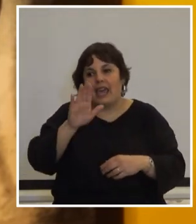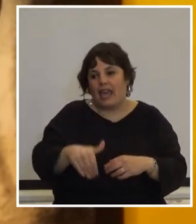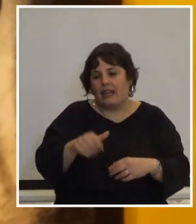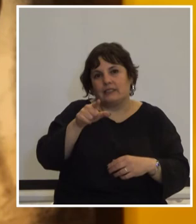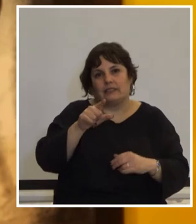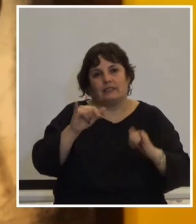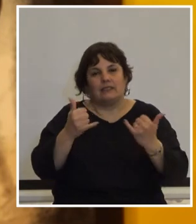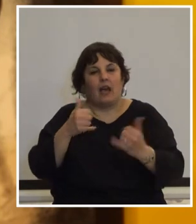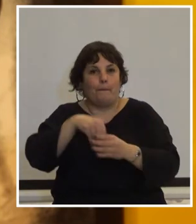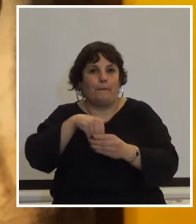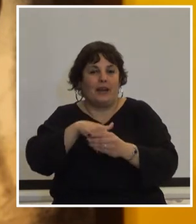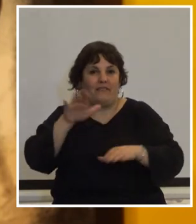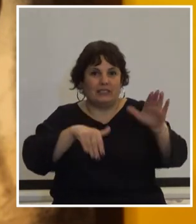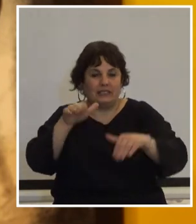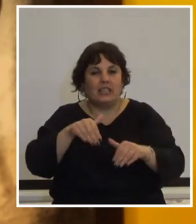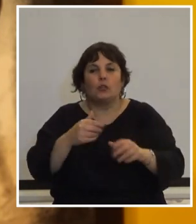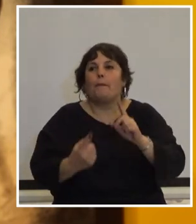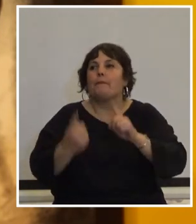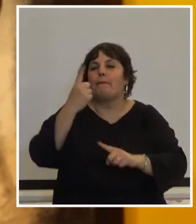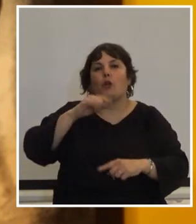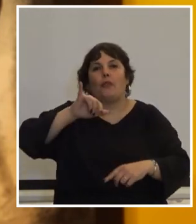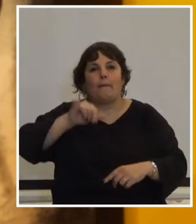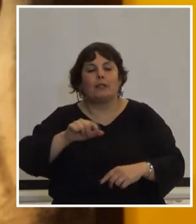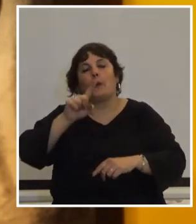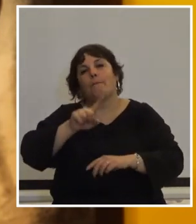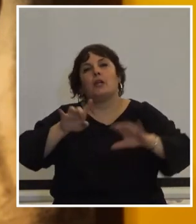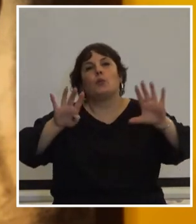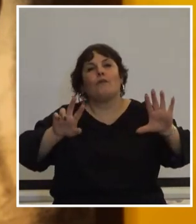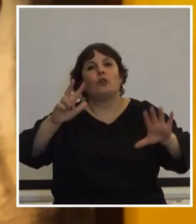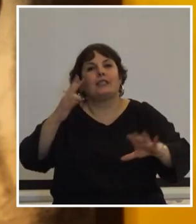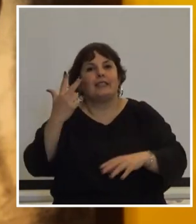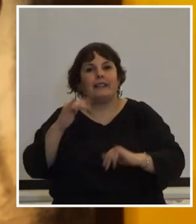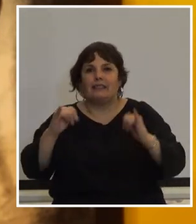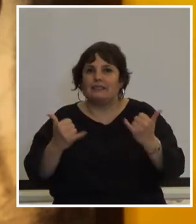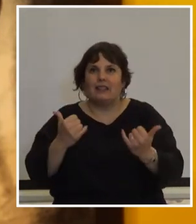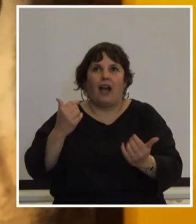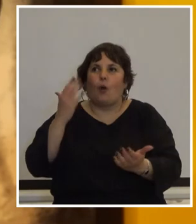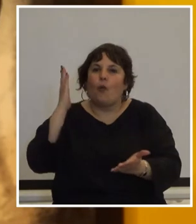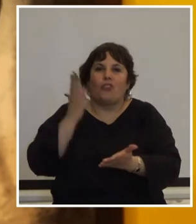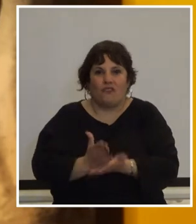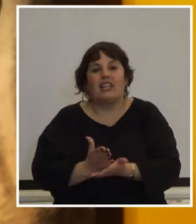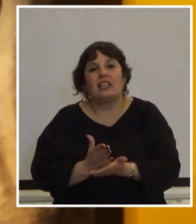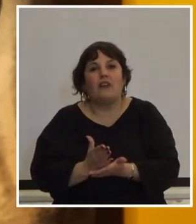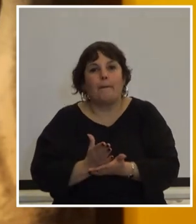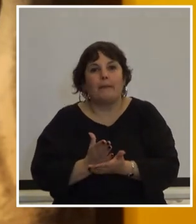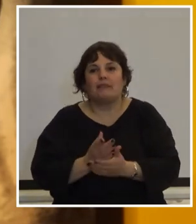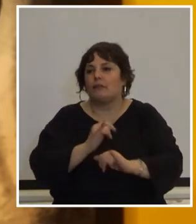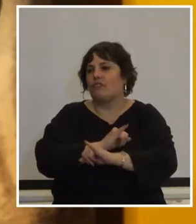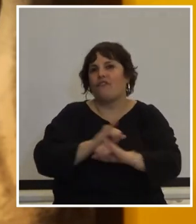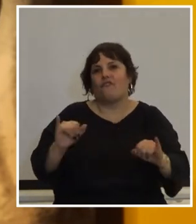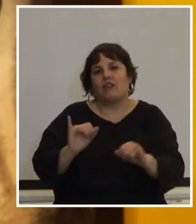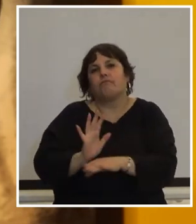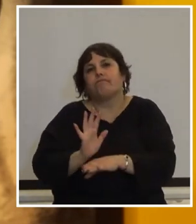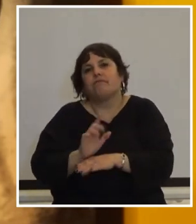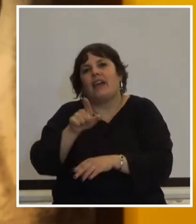plebiscito y la y el primero de mayo del 83 sellaron definitivamente el final de